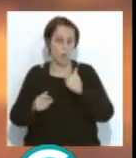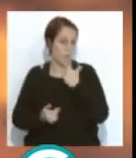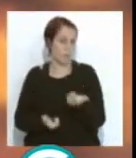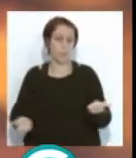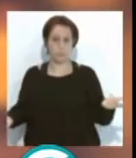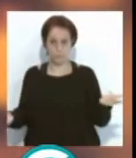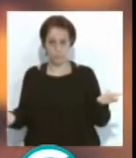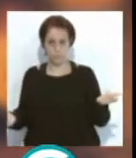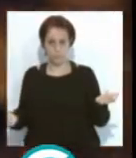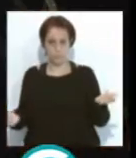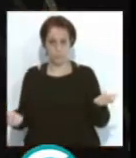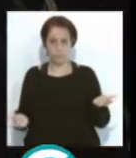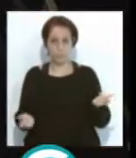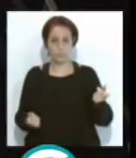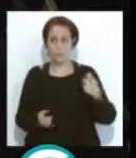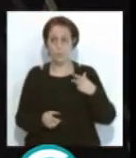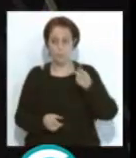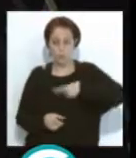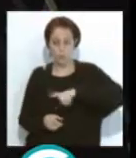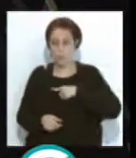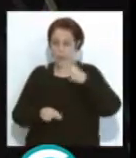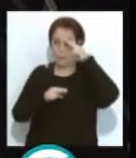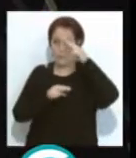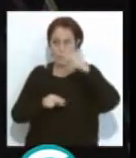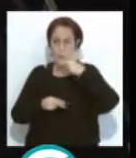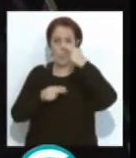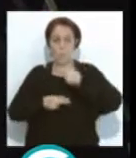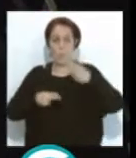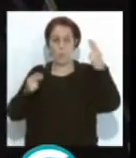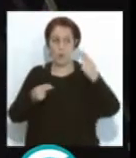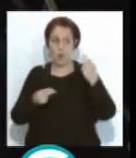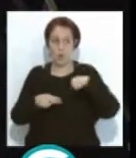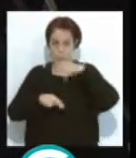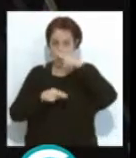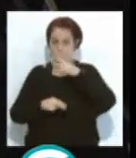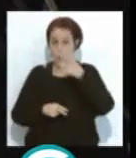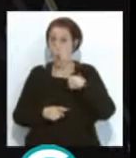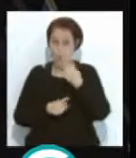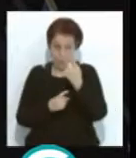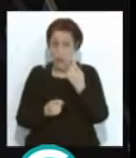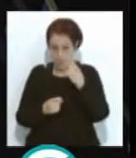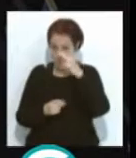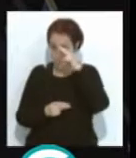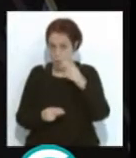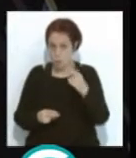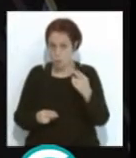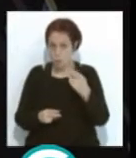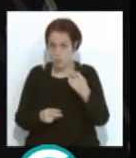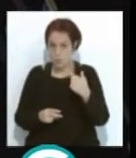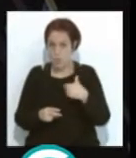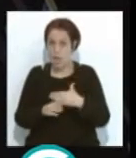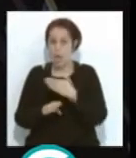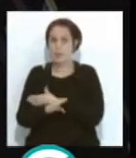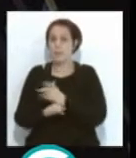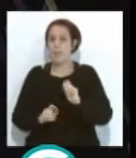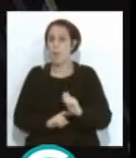hemos llegado a ese respeto, el público ha llegado a ese respeto porque ha habido mucha falta de respeto, igual que antes se le gritaba